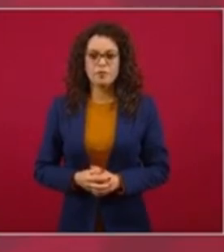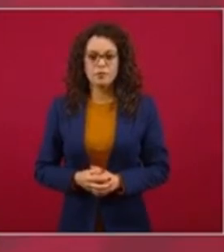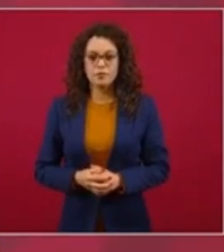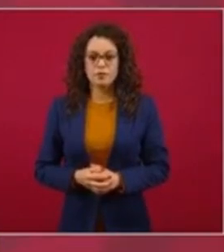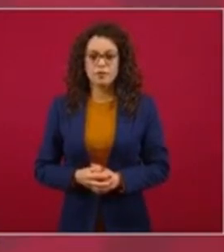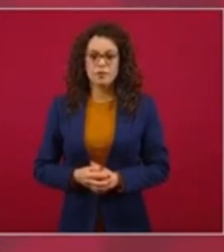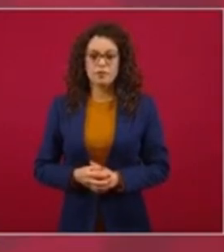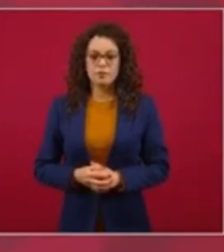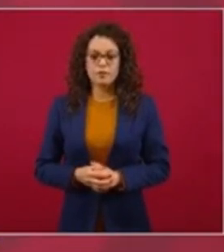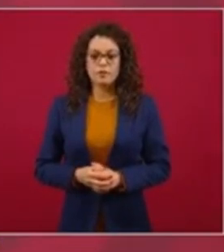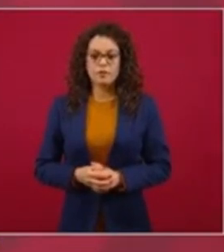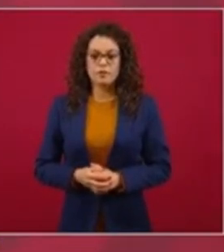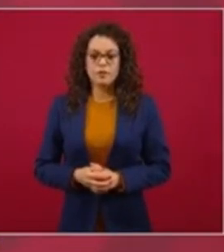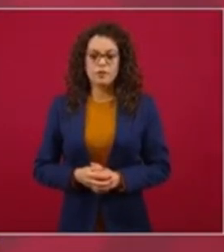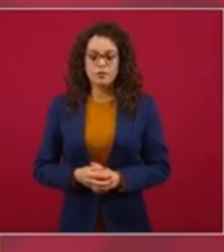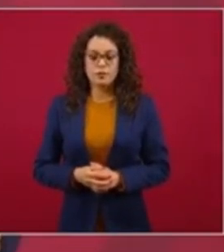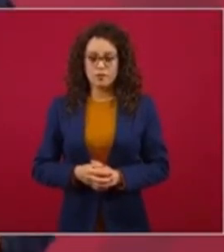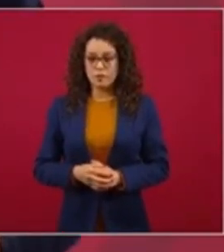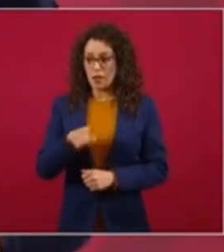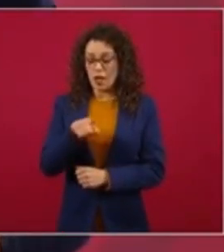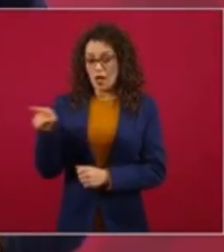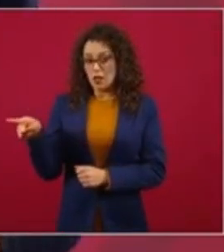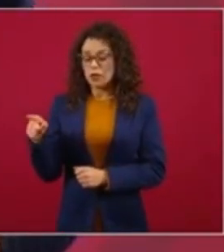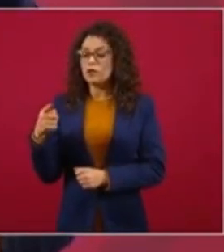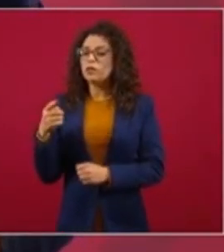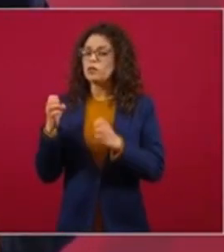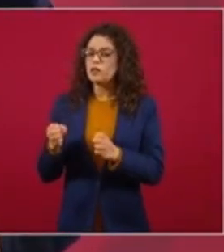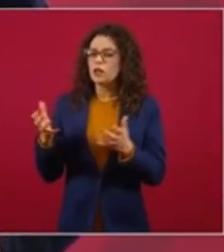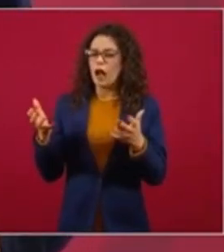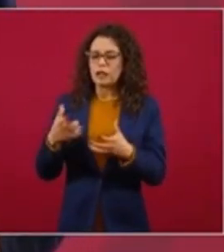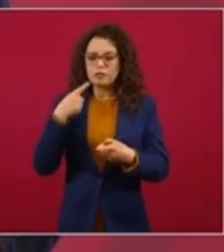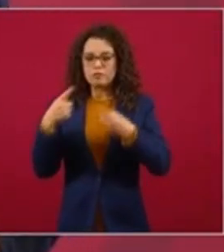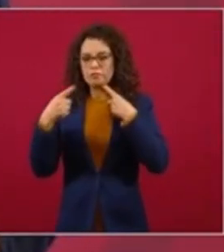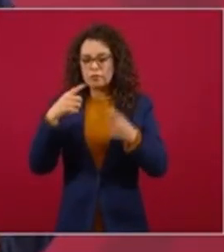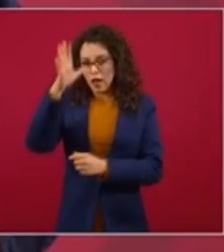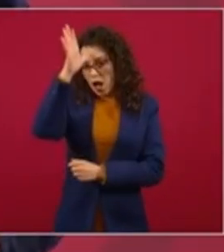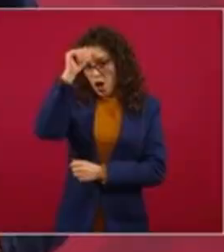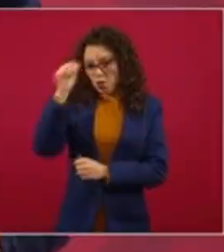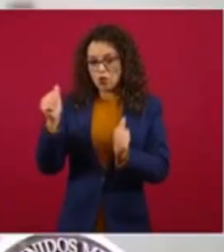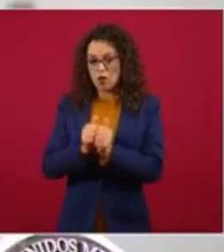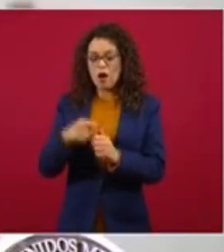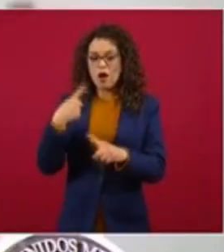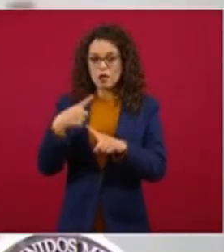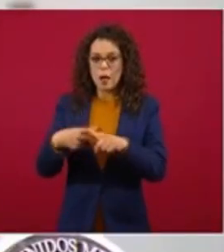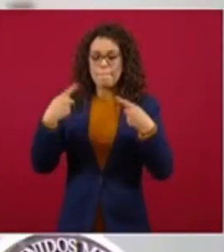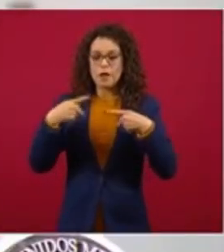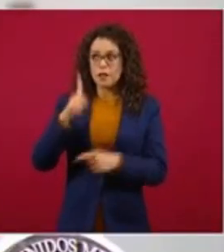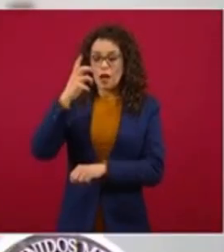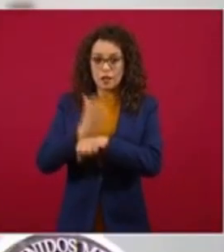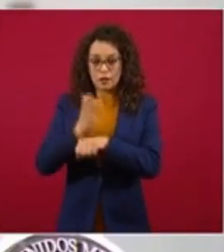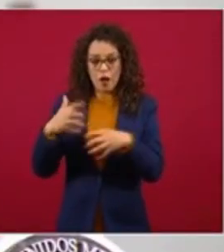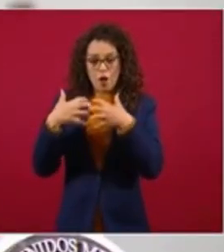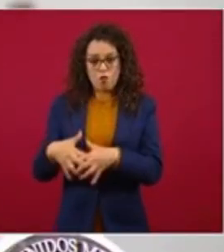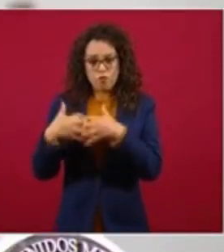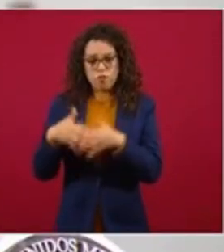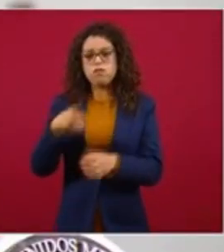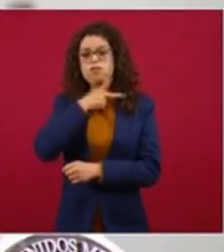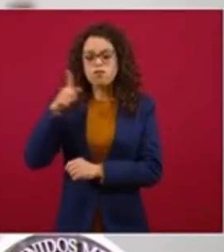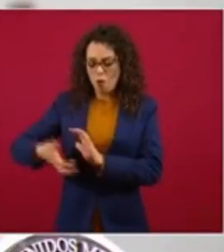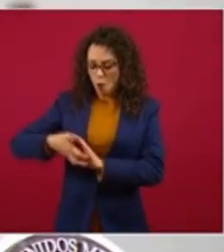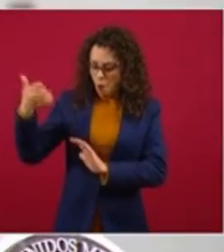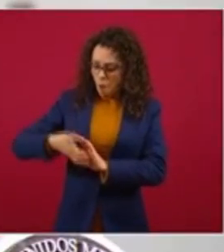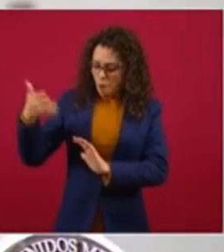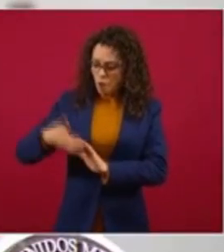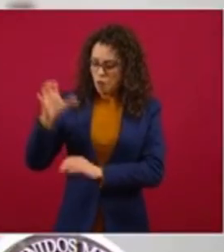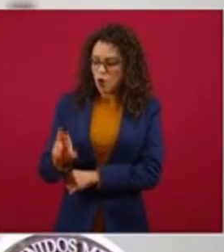logrando un acuerdo con productores de petróleo de Estados Unidos. Están extrayendo un crudo,